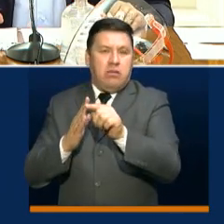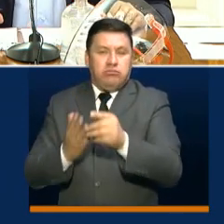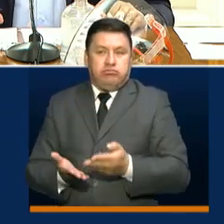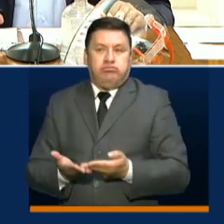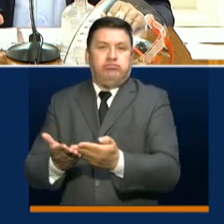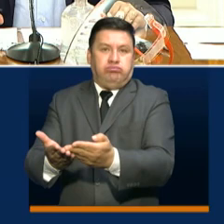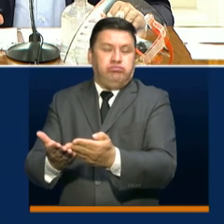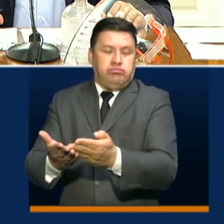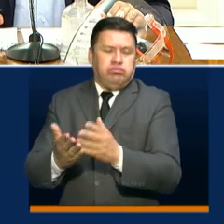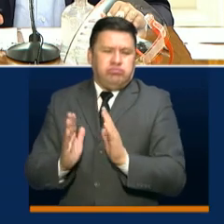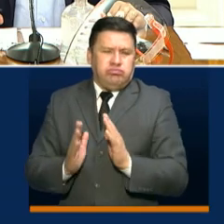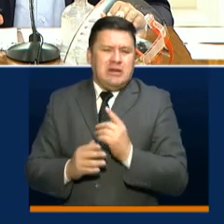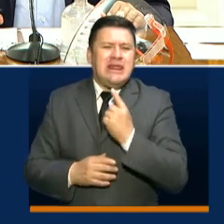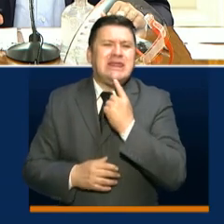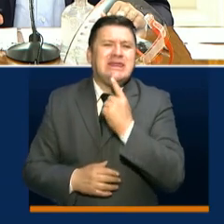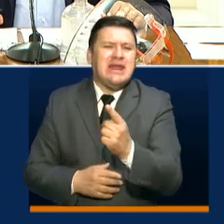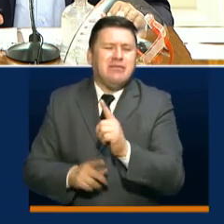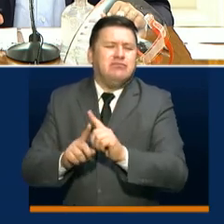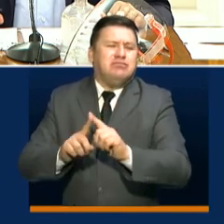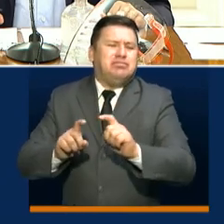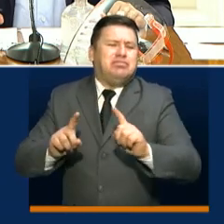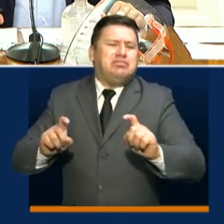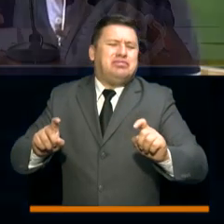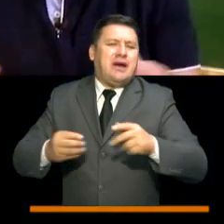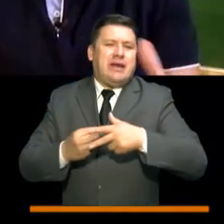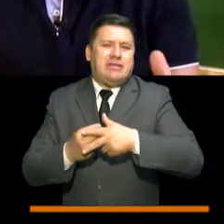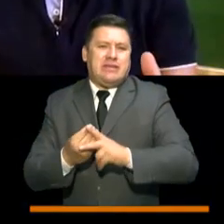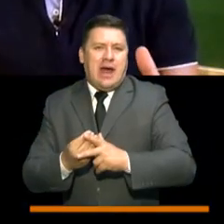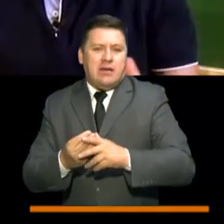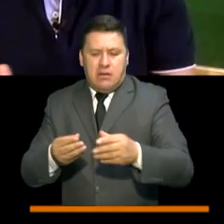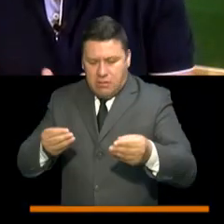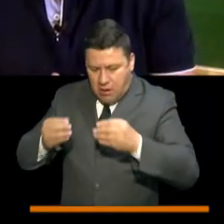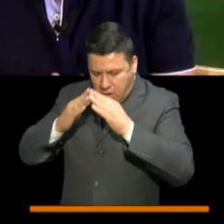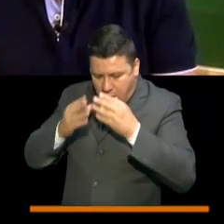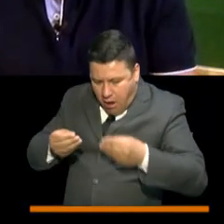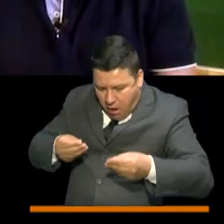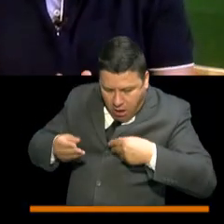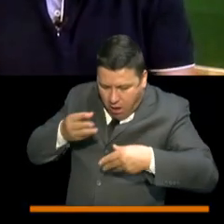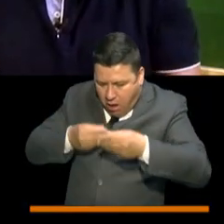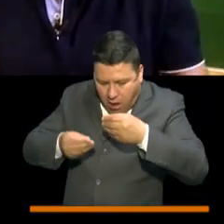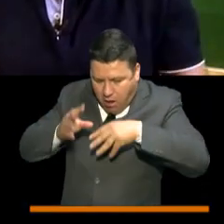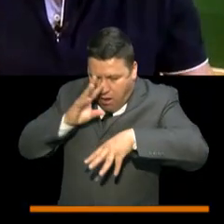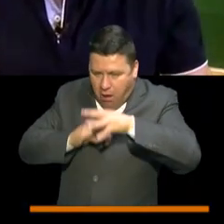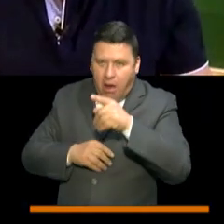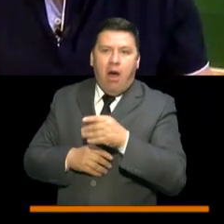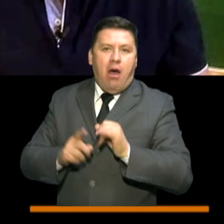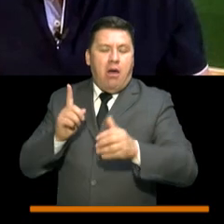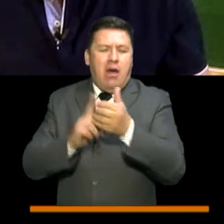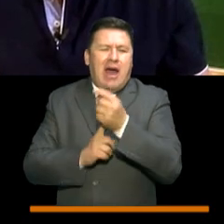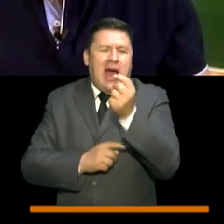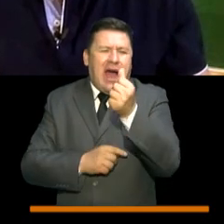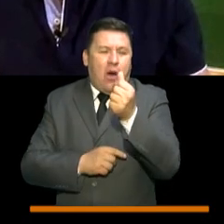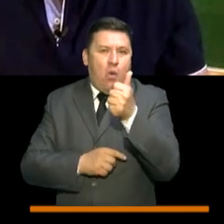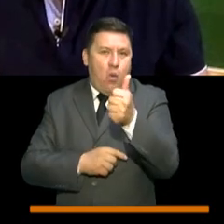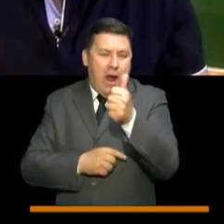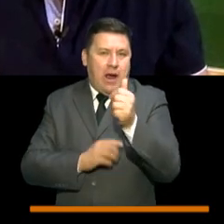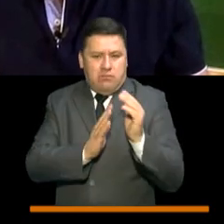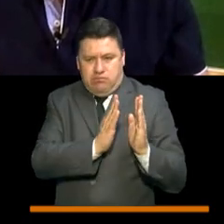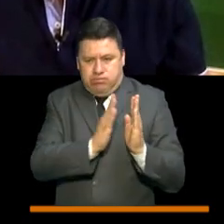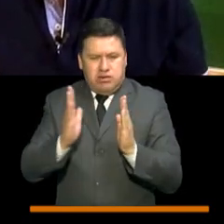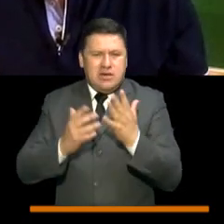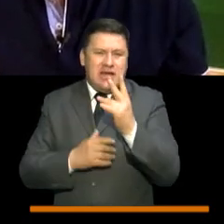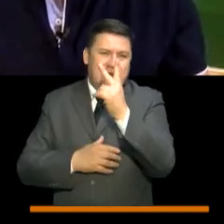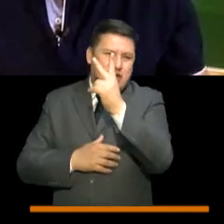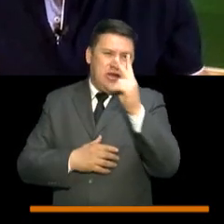entregándoles, digamos, diversos talleres didácticos. Pero además, cómo hemos logrado que casi una buena parte de nuestros